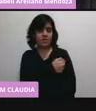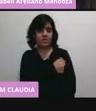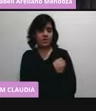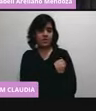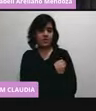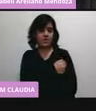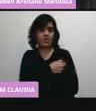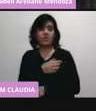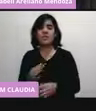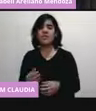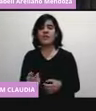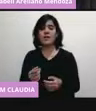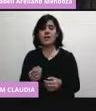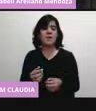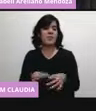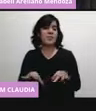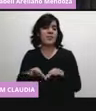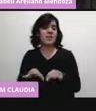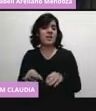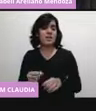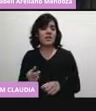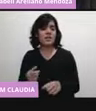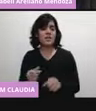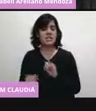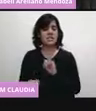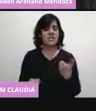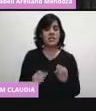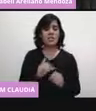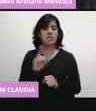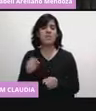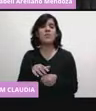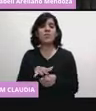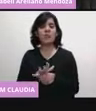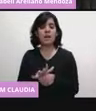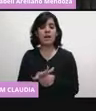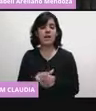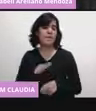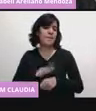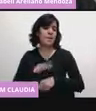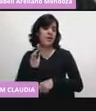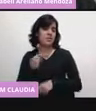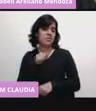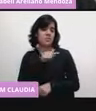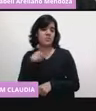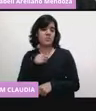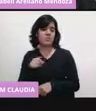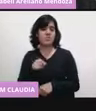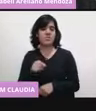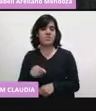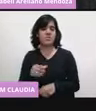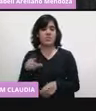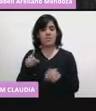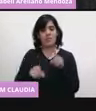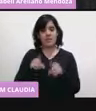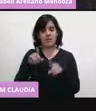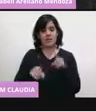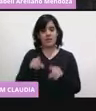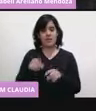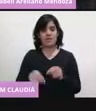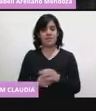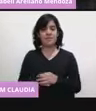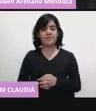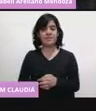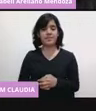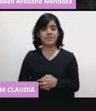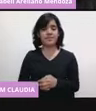dominante. ¿Por qué del brazo no dominante? Porque a lo mejor nos da un poquito de dolor y entonces, pues, nos